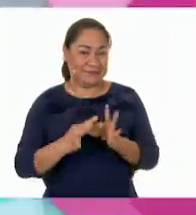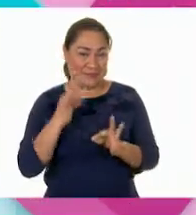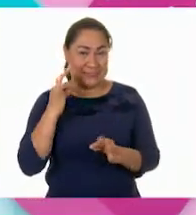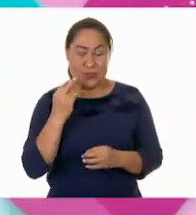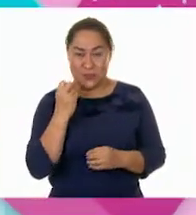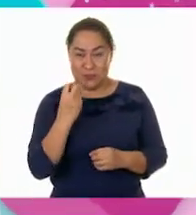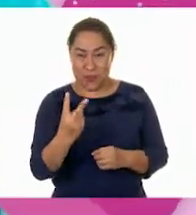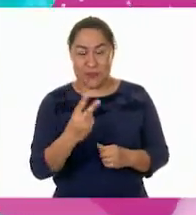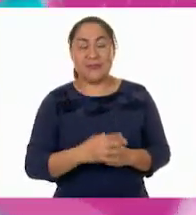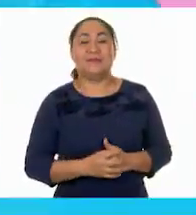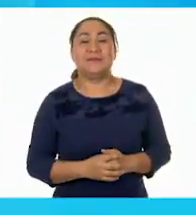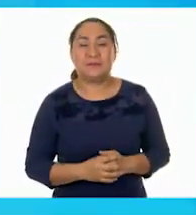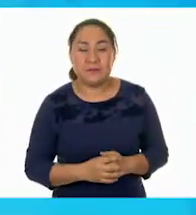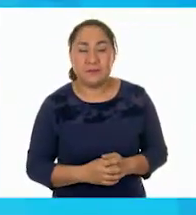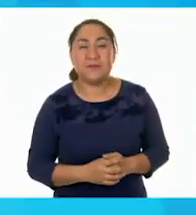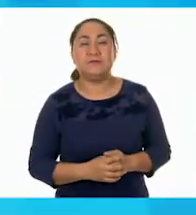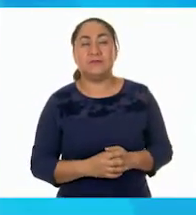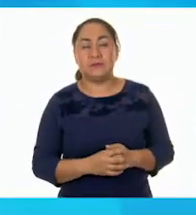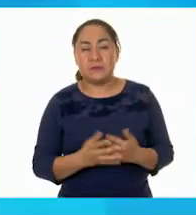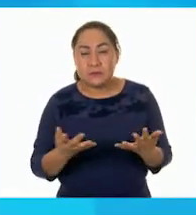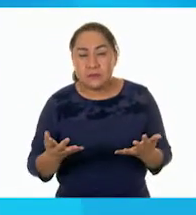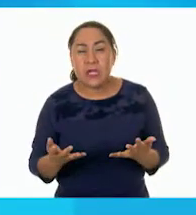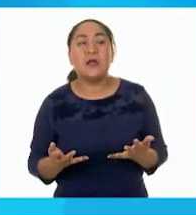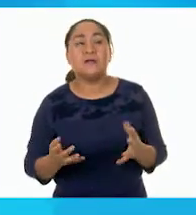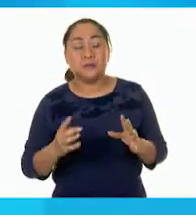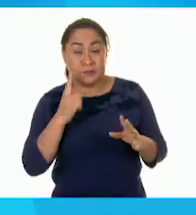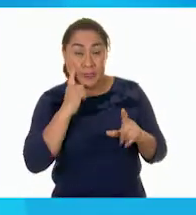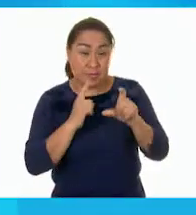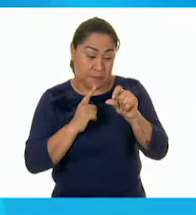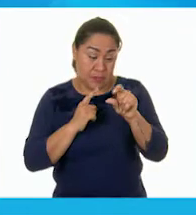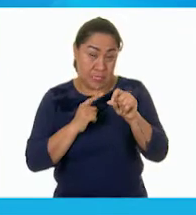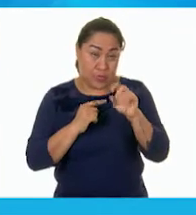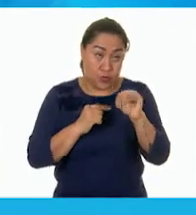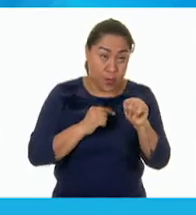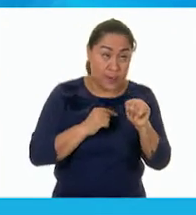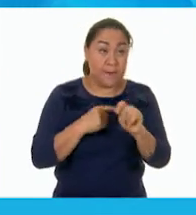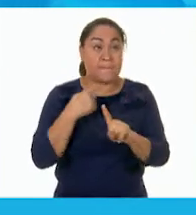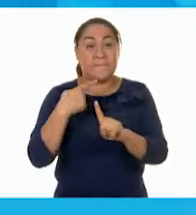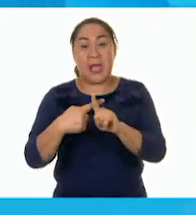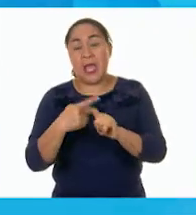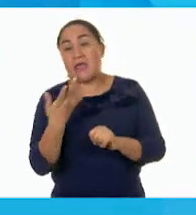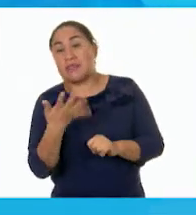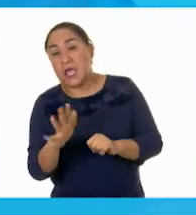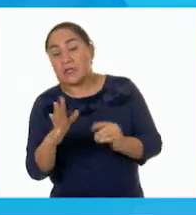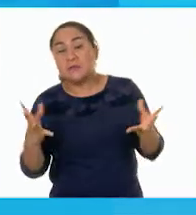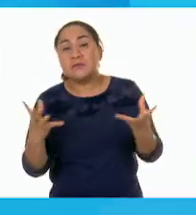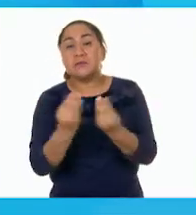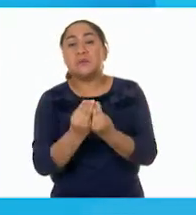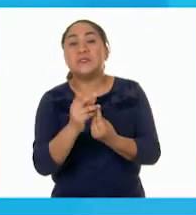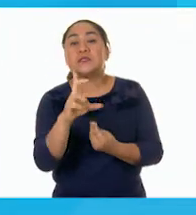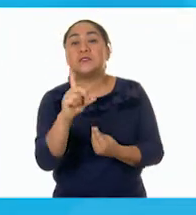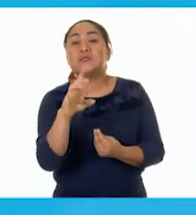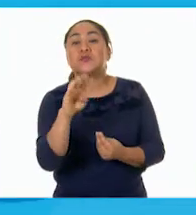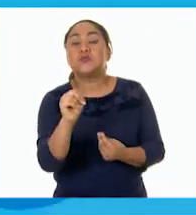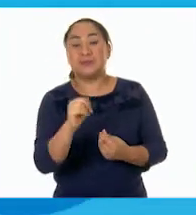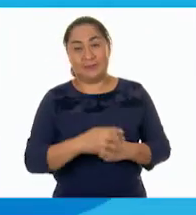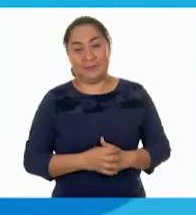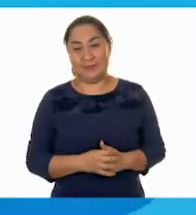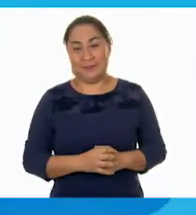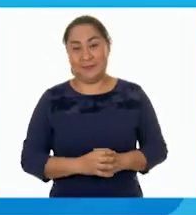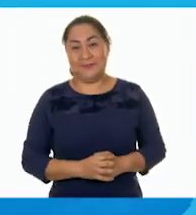Dos. Y entonces tenemos 29. 29 más 10. 39, correcto. 39.